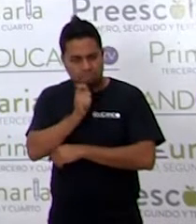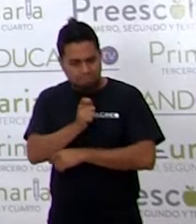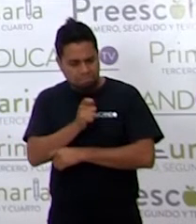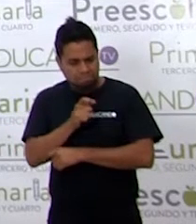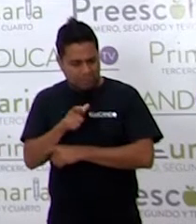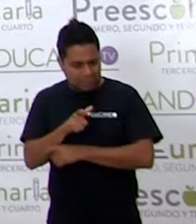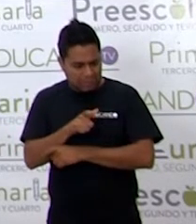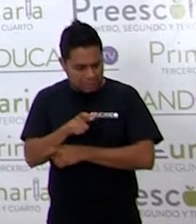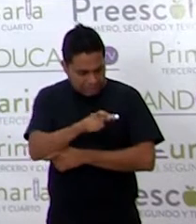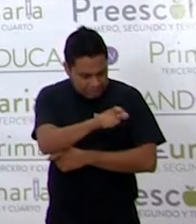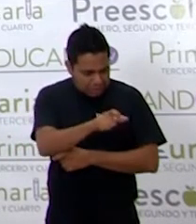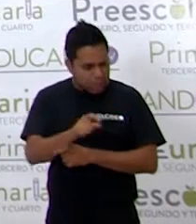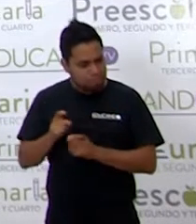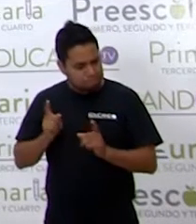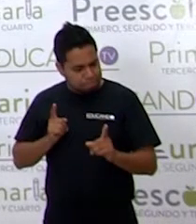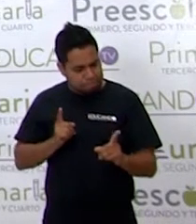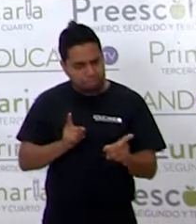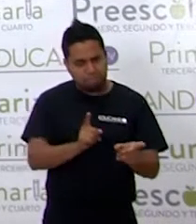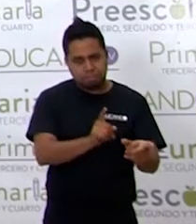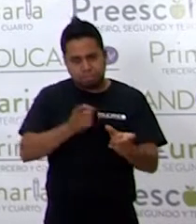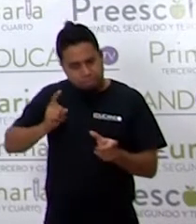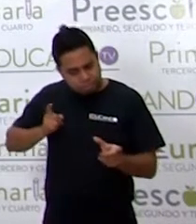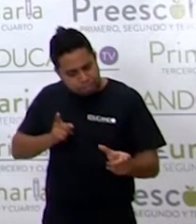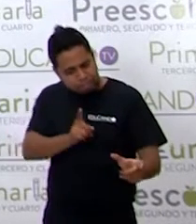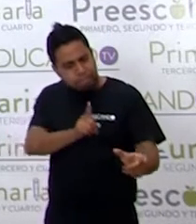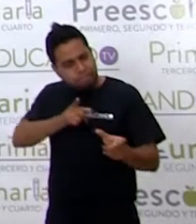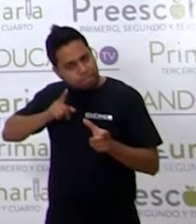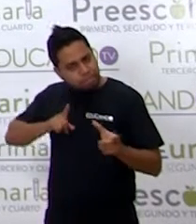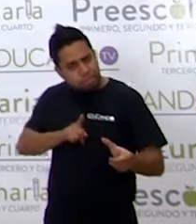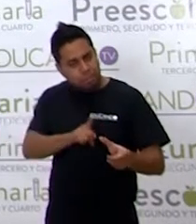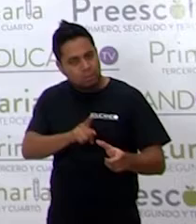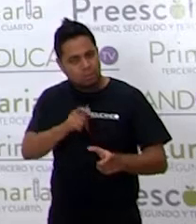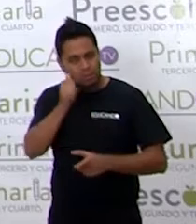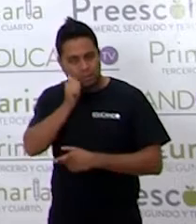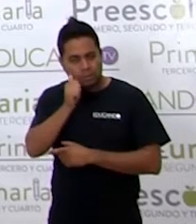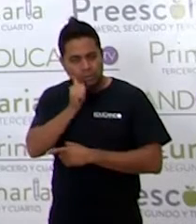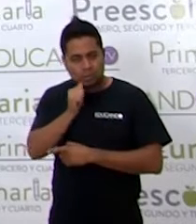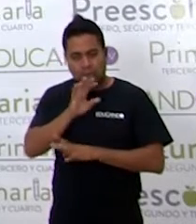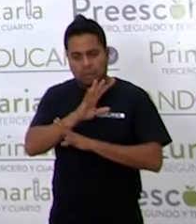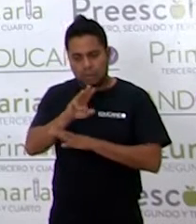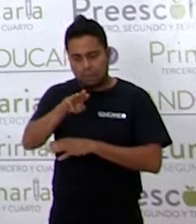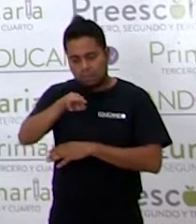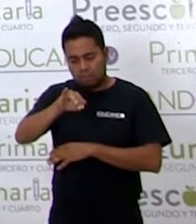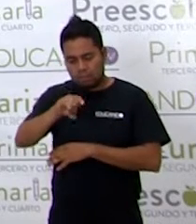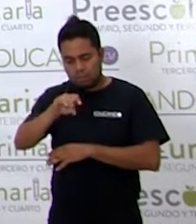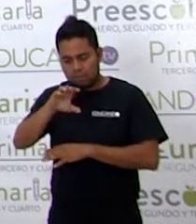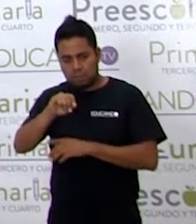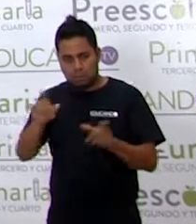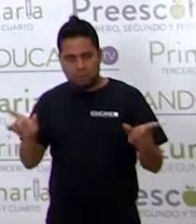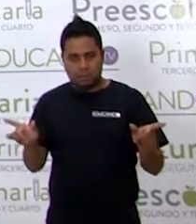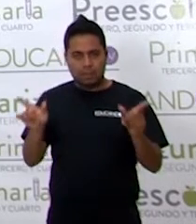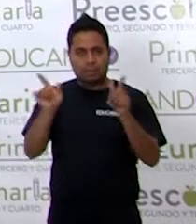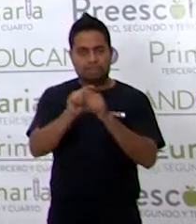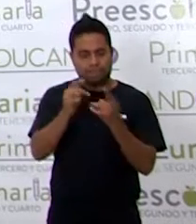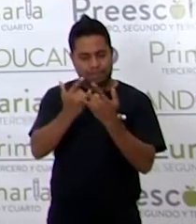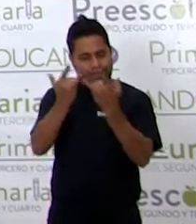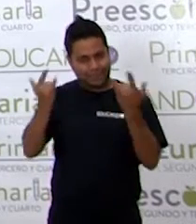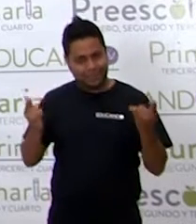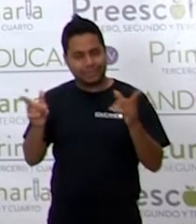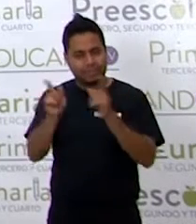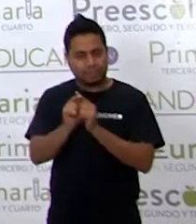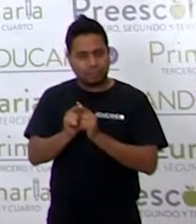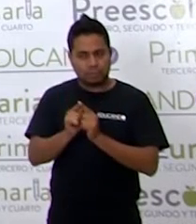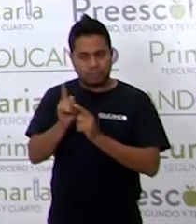las lagartijas. Hemos terminado nuestro mito. ¿Tú